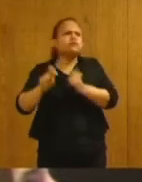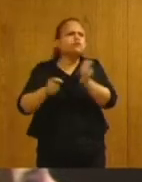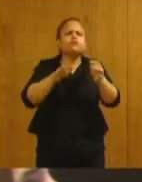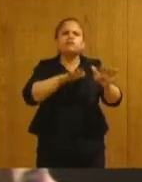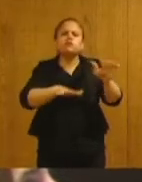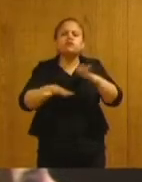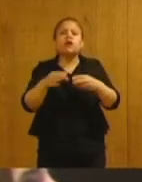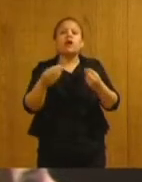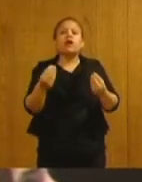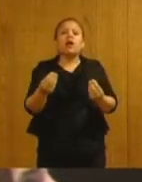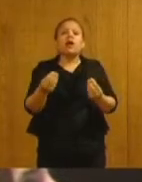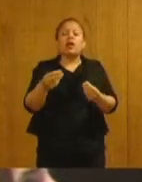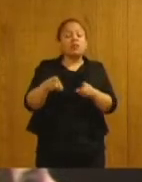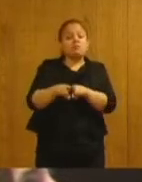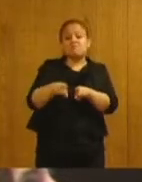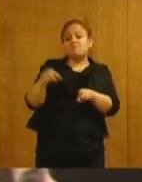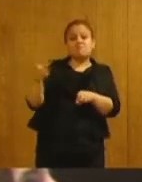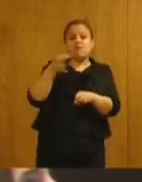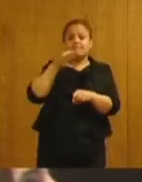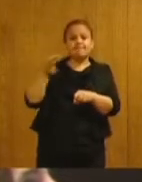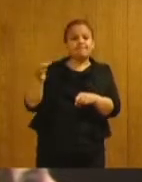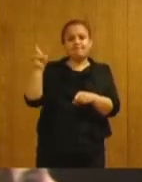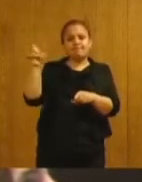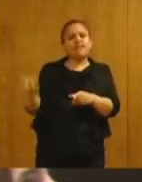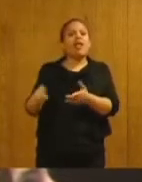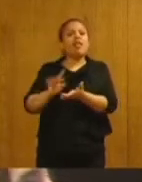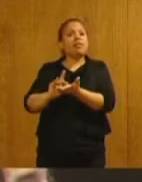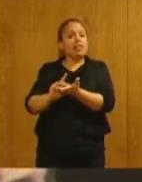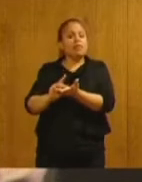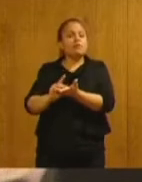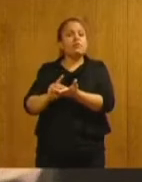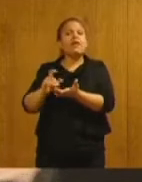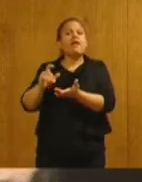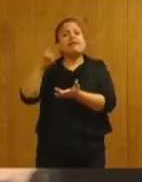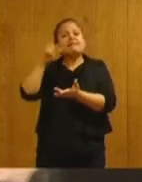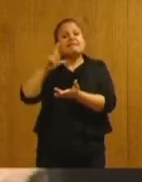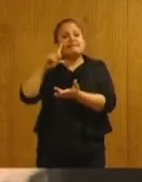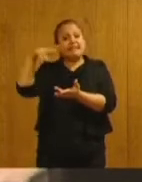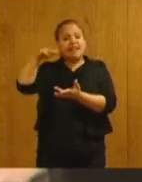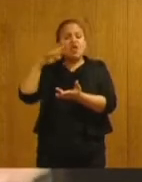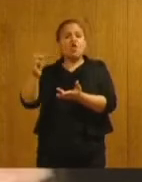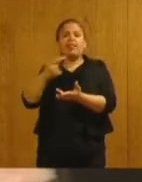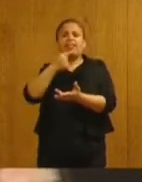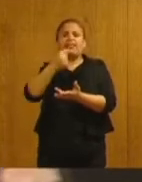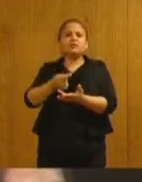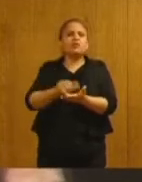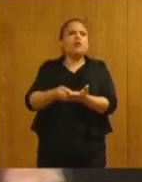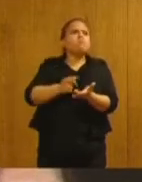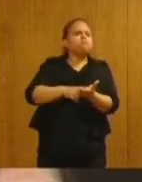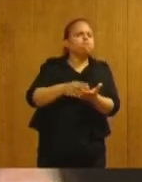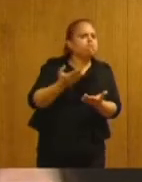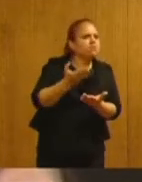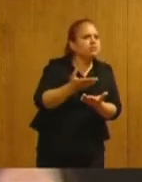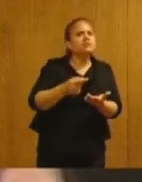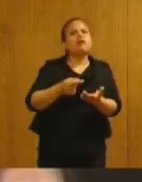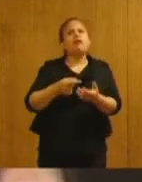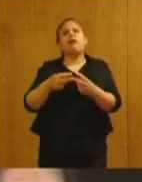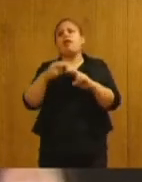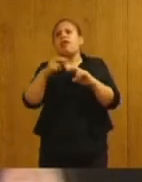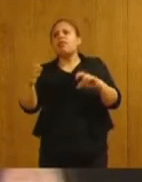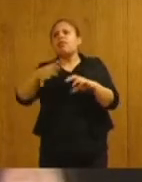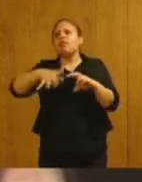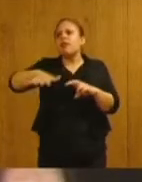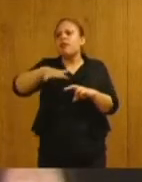recién a mi par, el diputado asesino, estas medidas de solicitar y resolicitar la zona de manera especial.